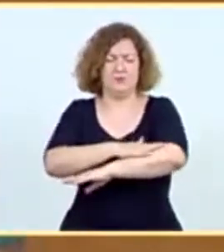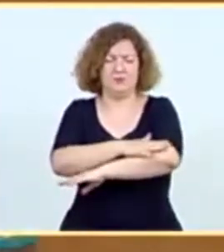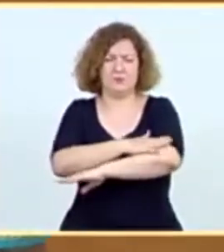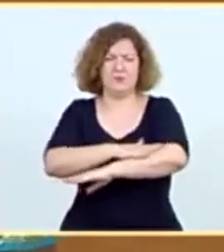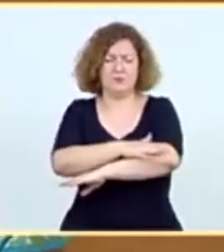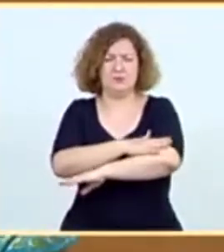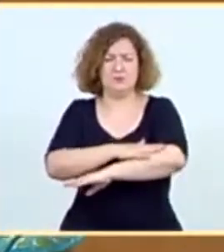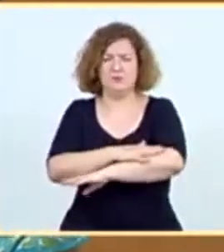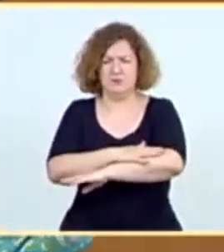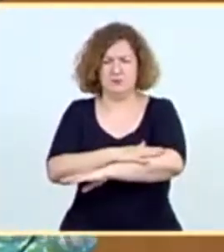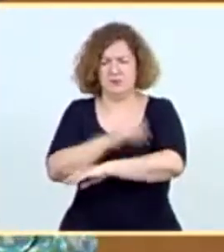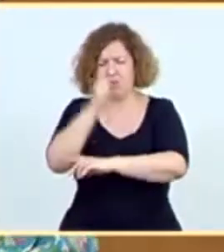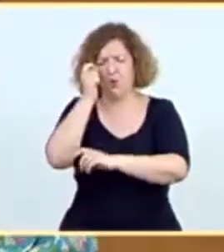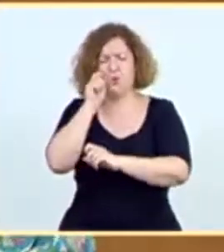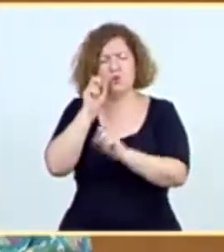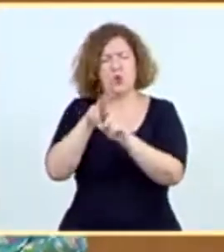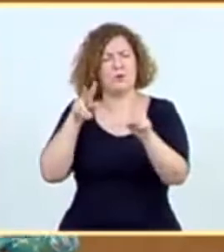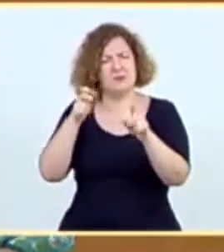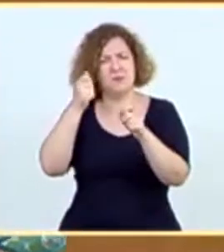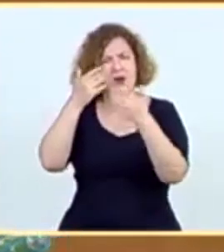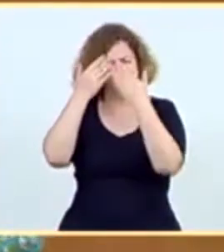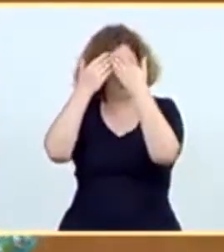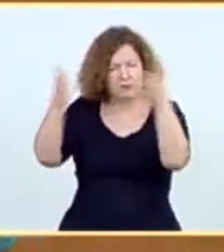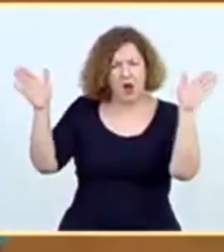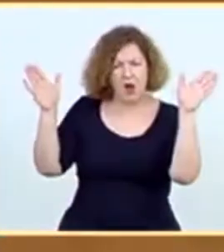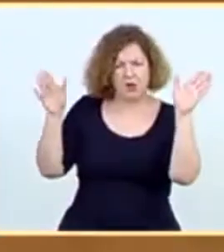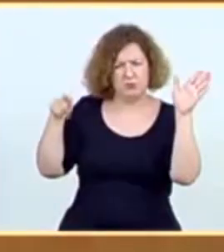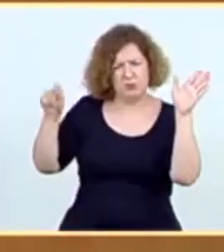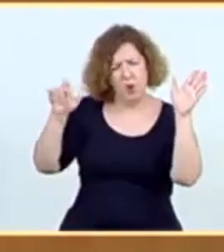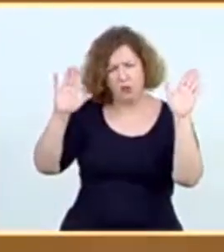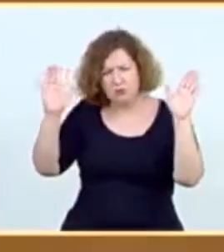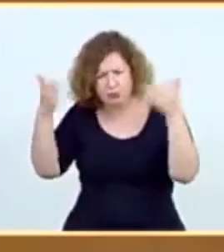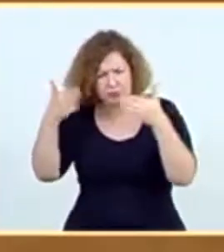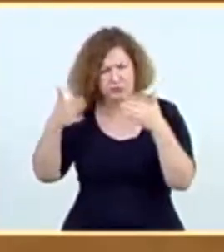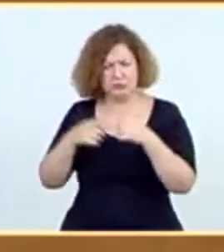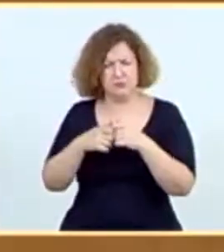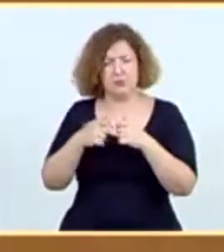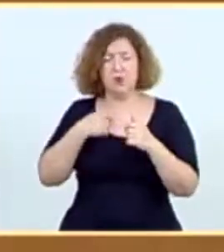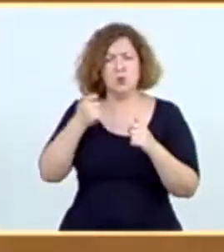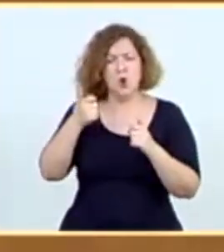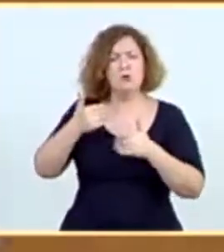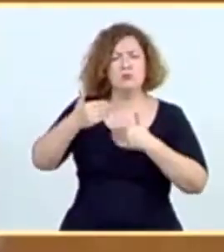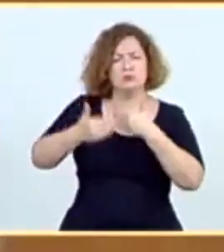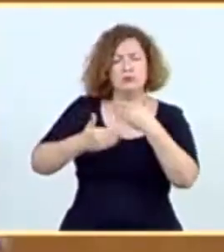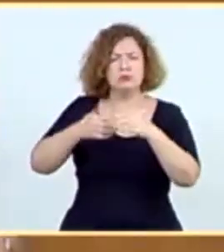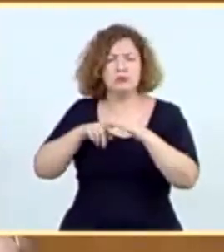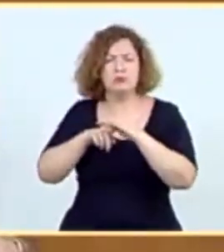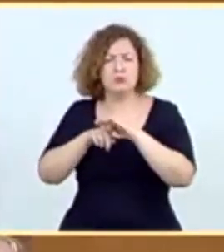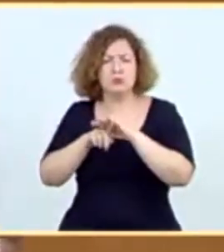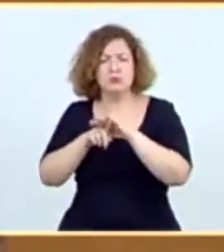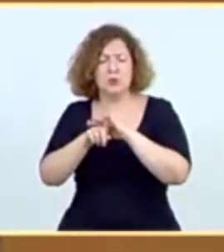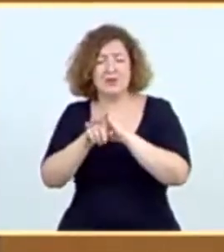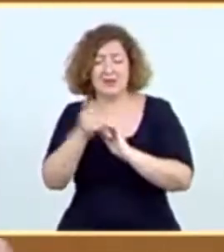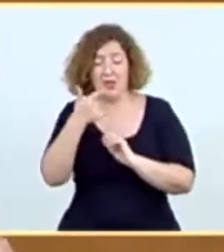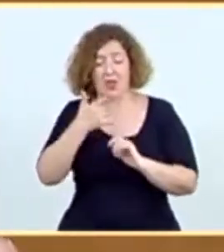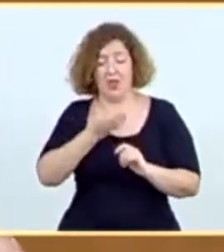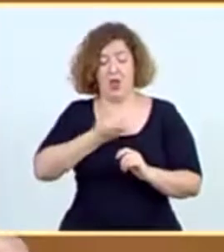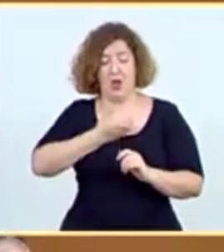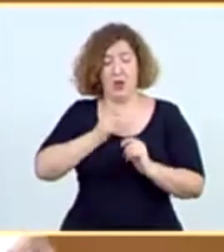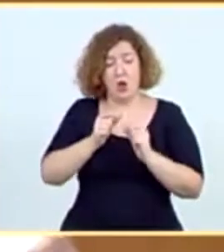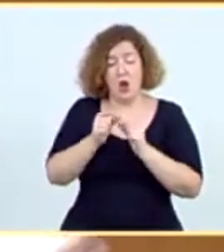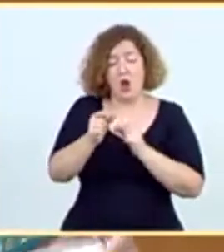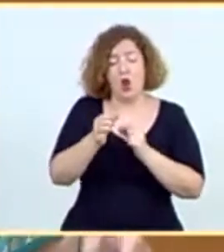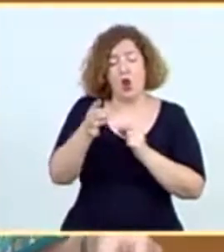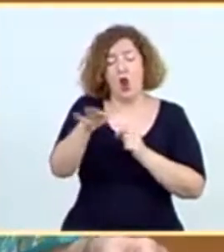más amplia que lo que usted ha expresado en su exposición. Nuestra visión es una visión progresiva que va de las entidades locales hasta las